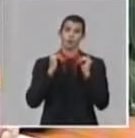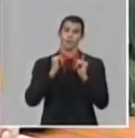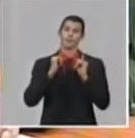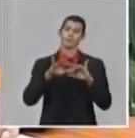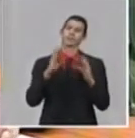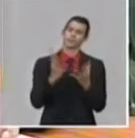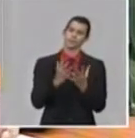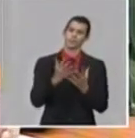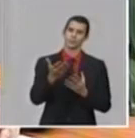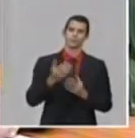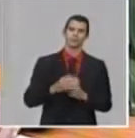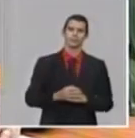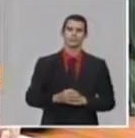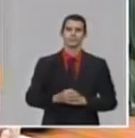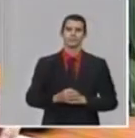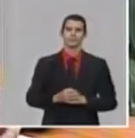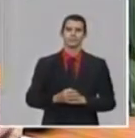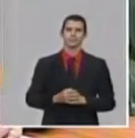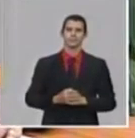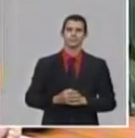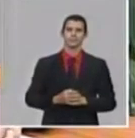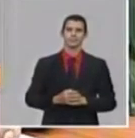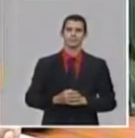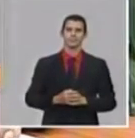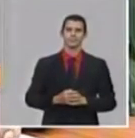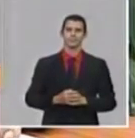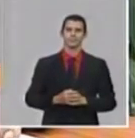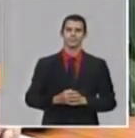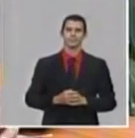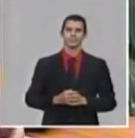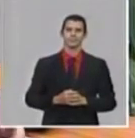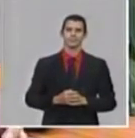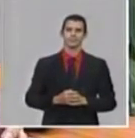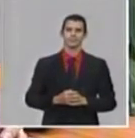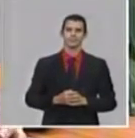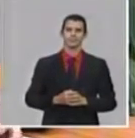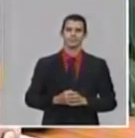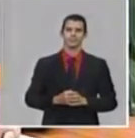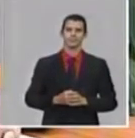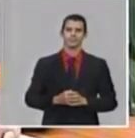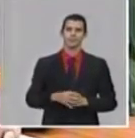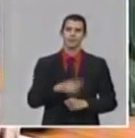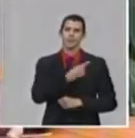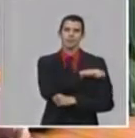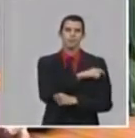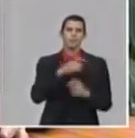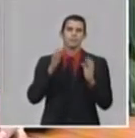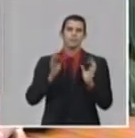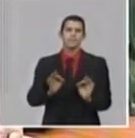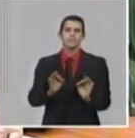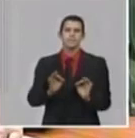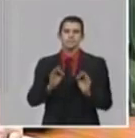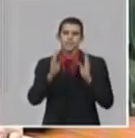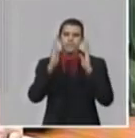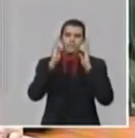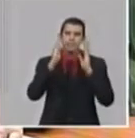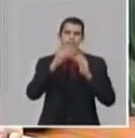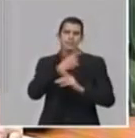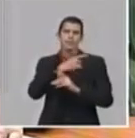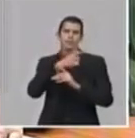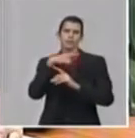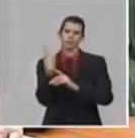tiene que ver con la ciencia y la respuesta que los científicos cubanos estamos dando a esta situación en que está viviendo la